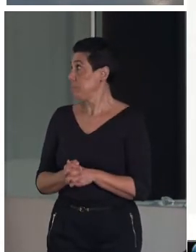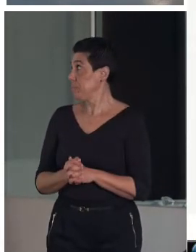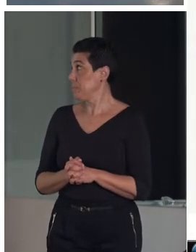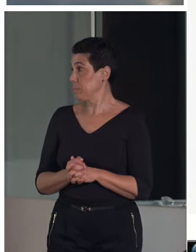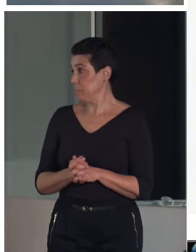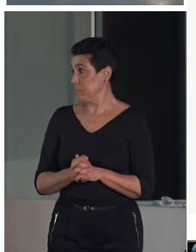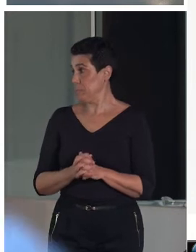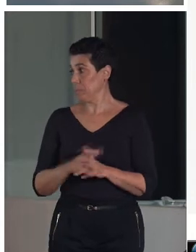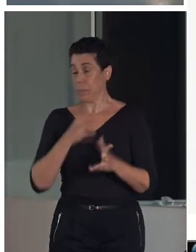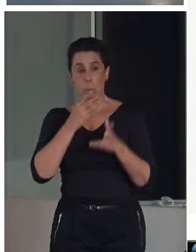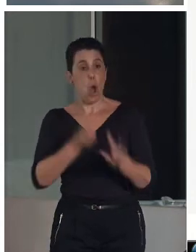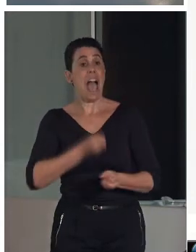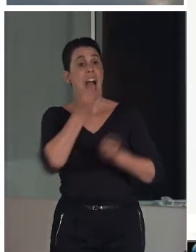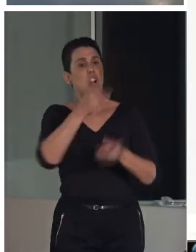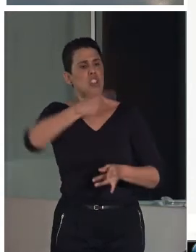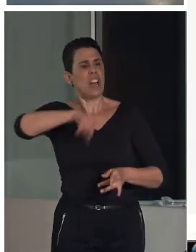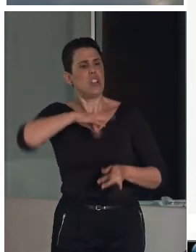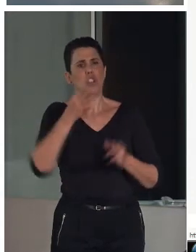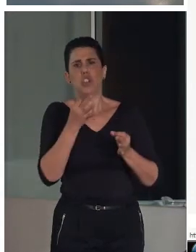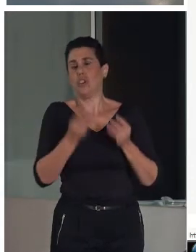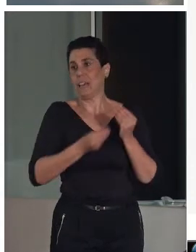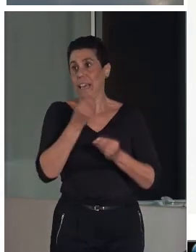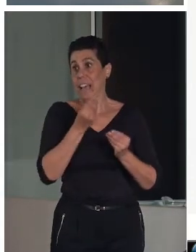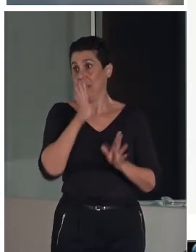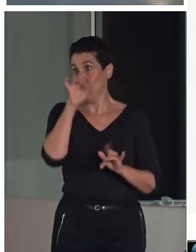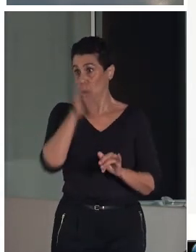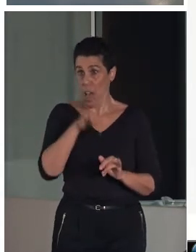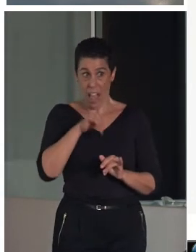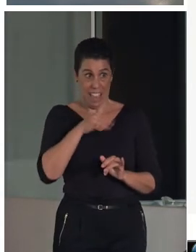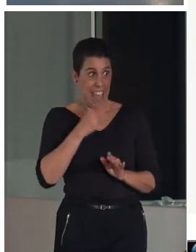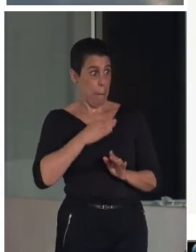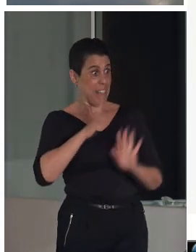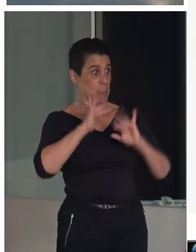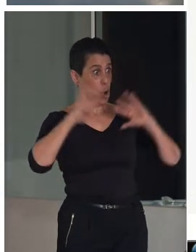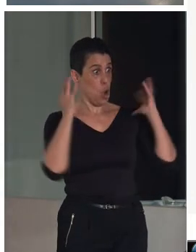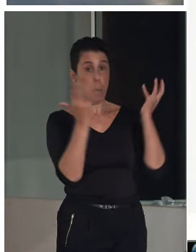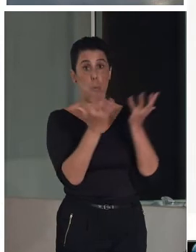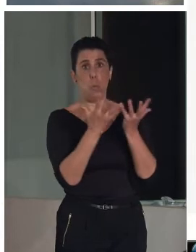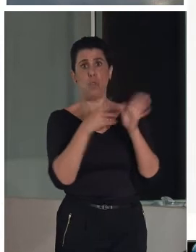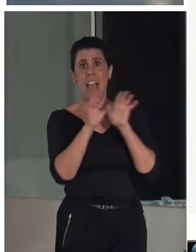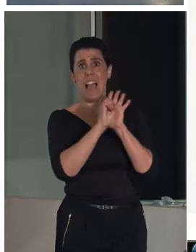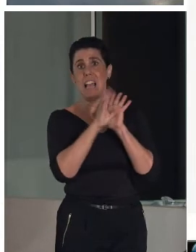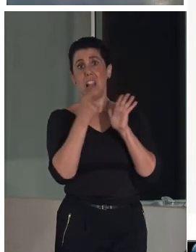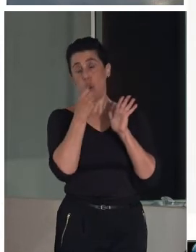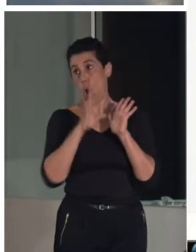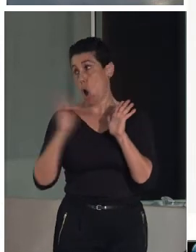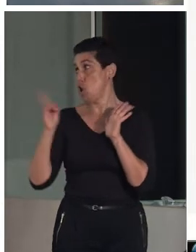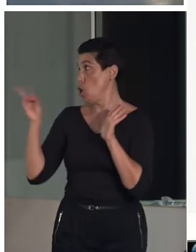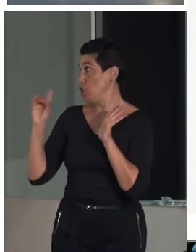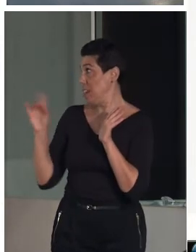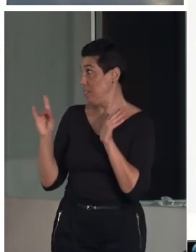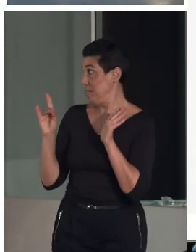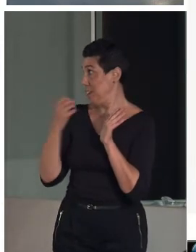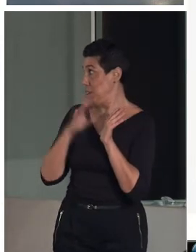Os voy a contar un poquito lo que somos. Bueno, nosotros aquí en el banner tenemos el Somos Patrimonio Mundial. Tenemos mal puesto el logo, que lo sepa, ¿eh? Si lo reconocemos.